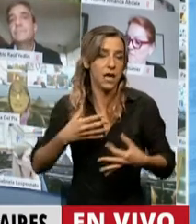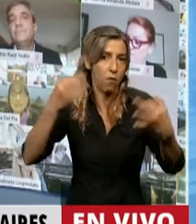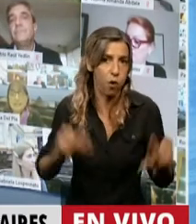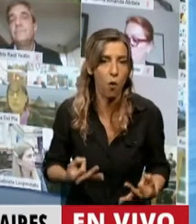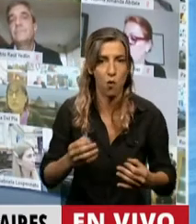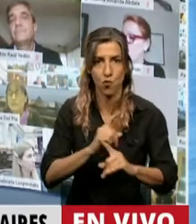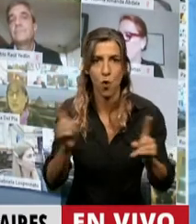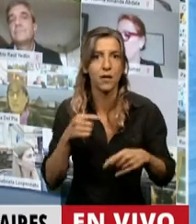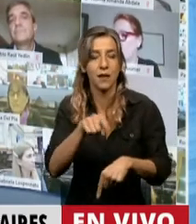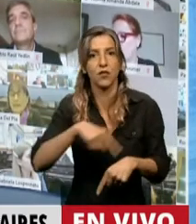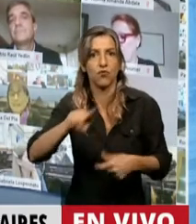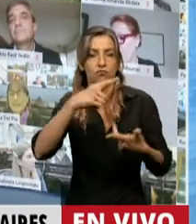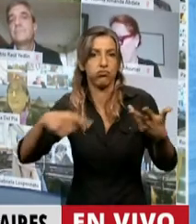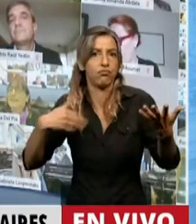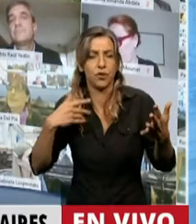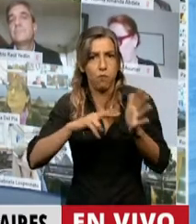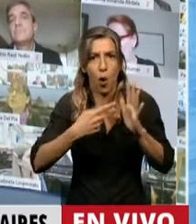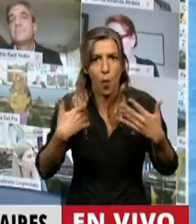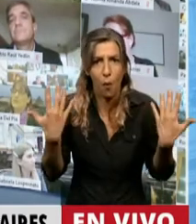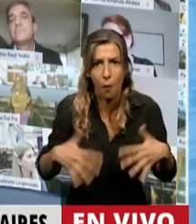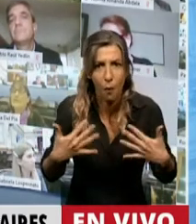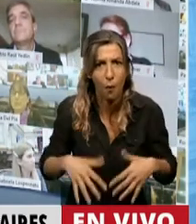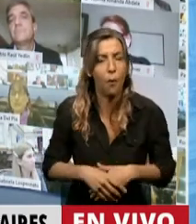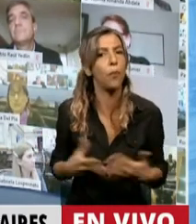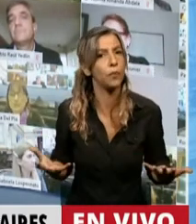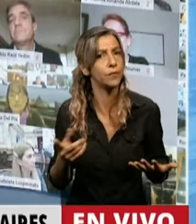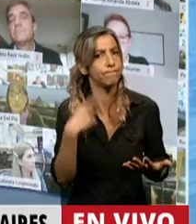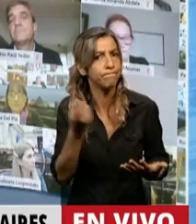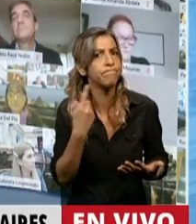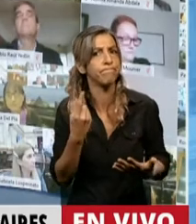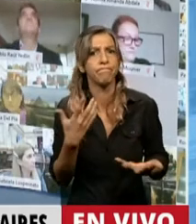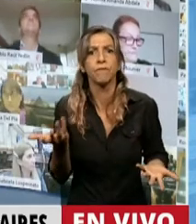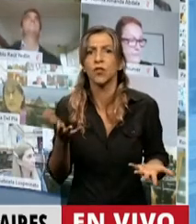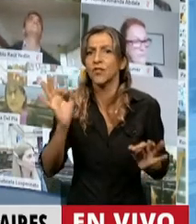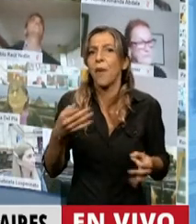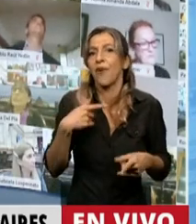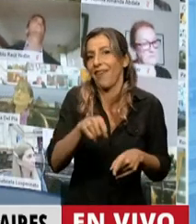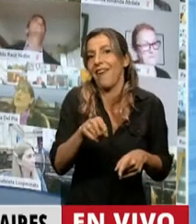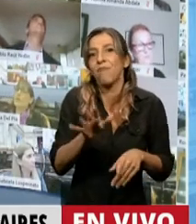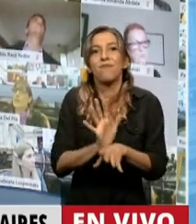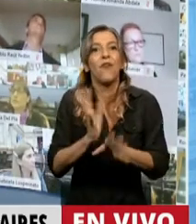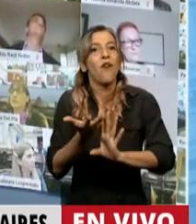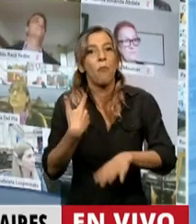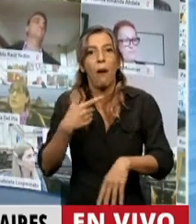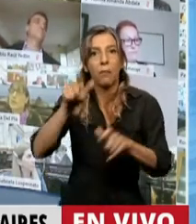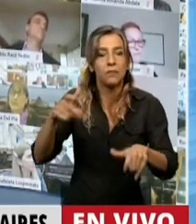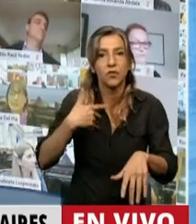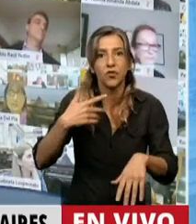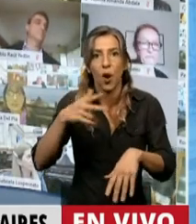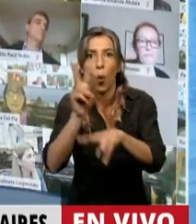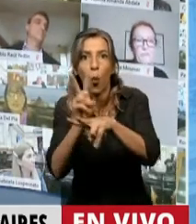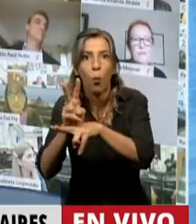parte, digamos, de esa protección al secuestro y la cooptación de mujeres, niñas, niños